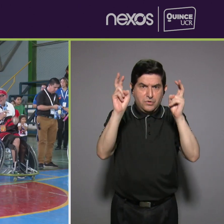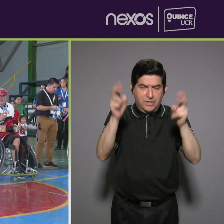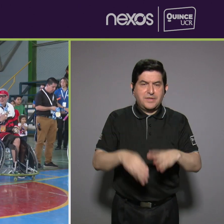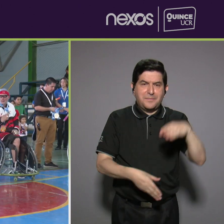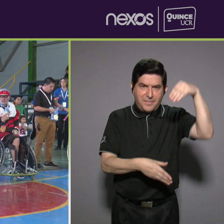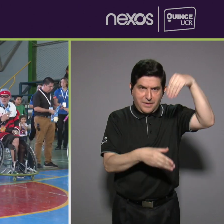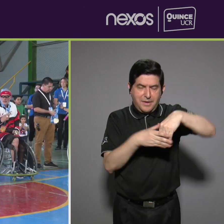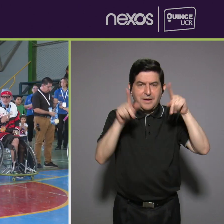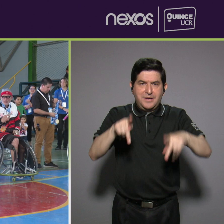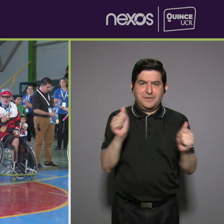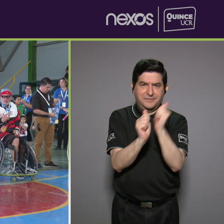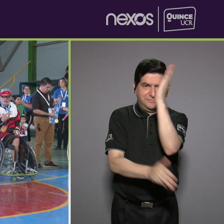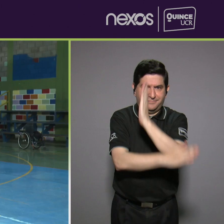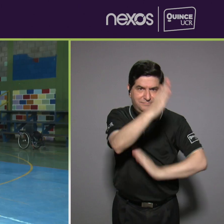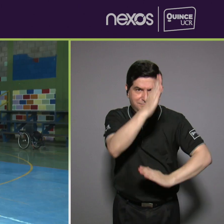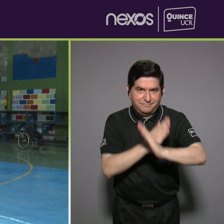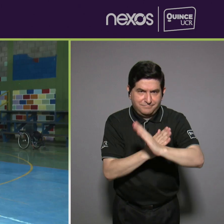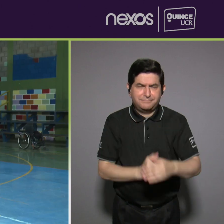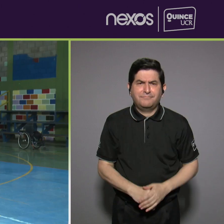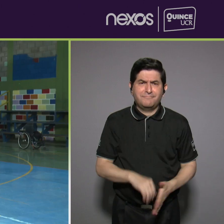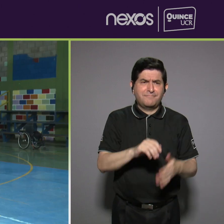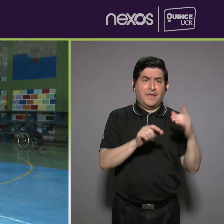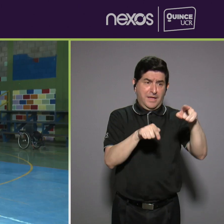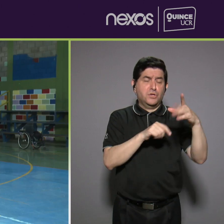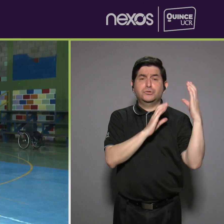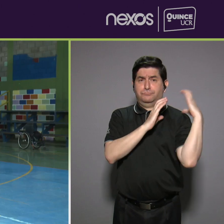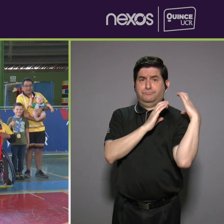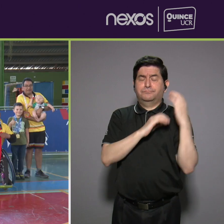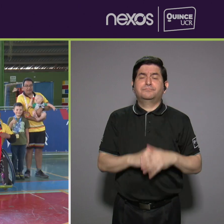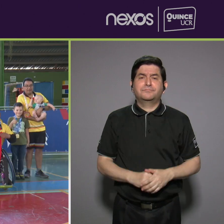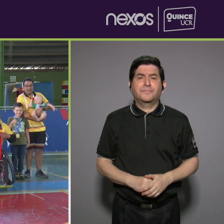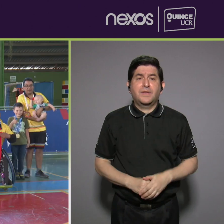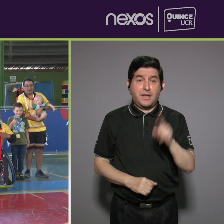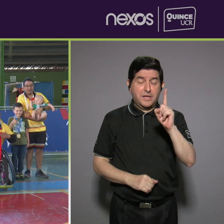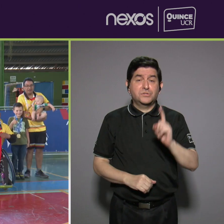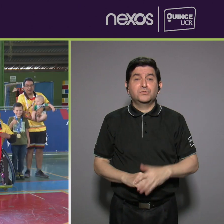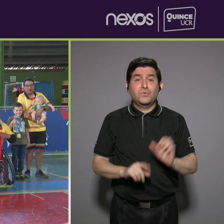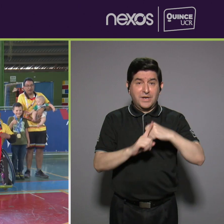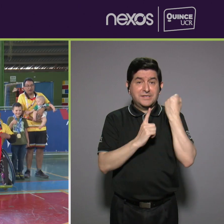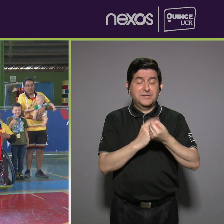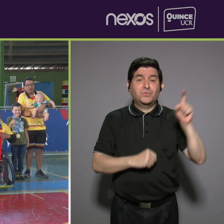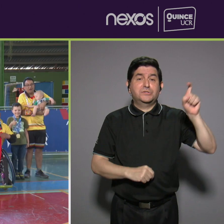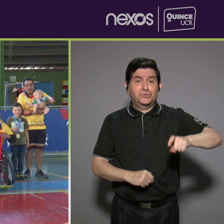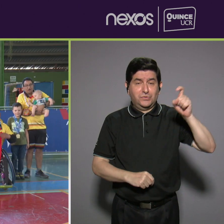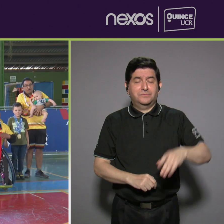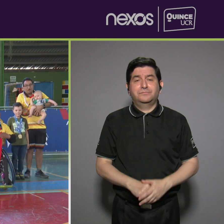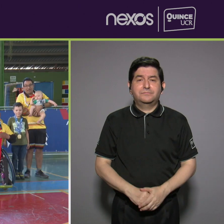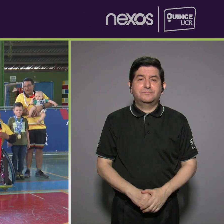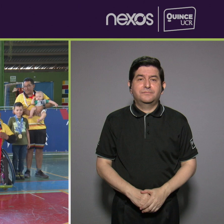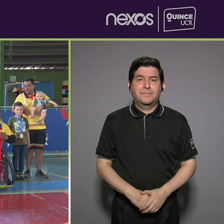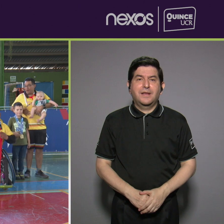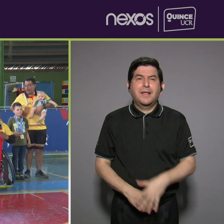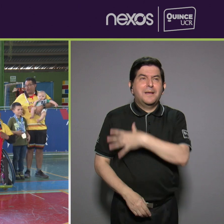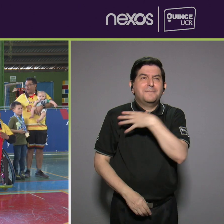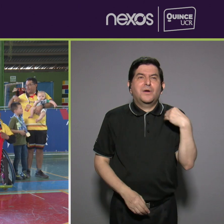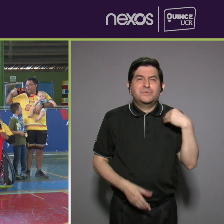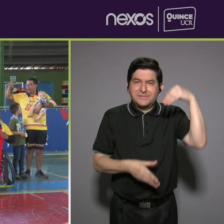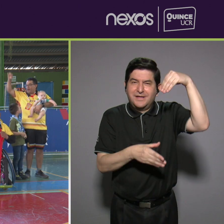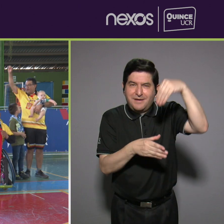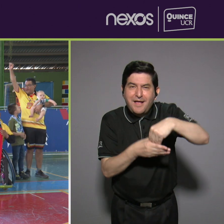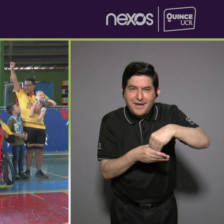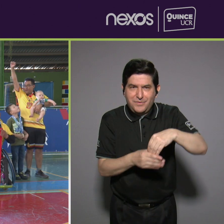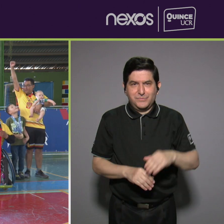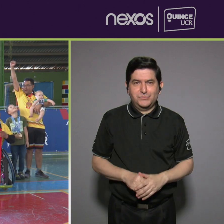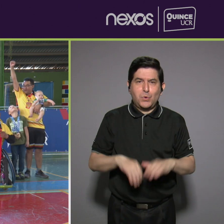inclusión en personas con discapacidad que se hagan cargo es que ya es una cuestión que quiero o es que les toca me hubiera gustado que la inclusión hubiera sido